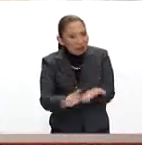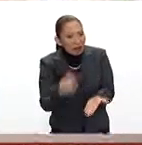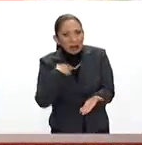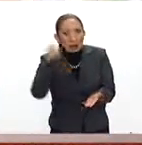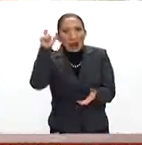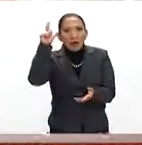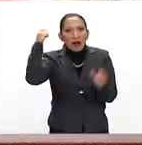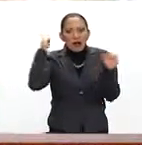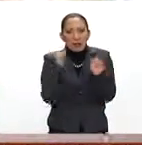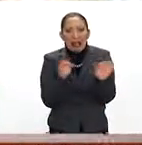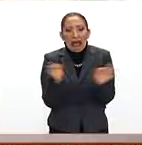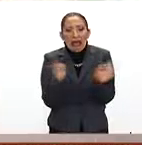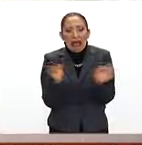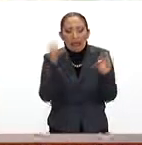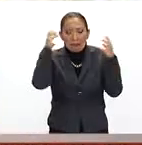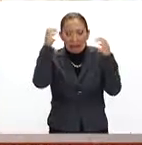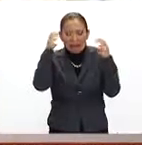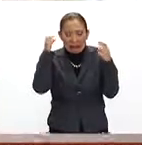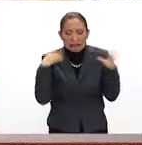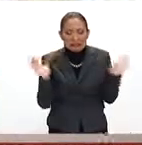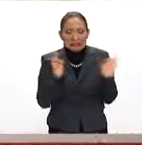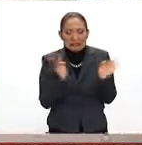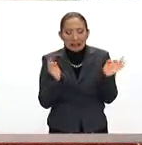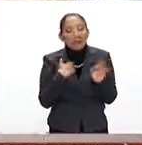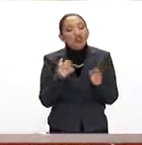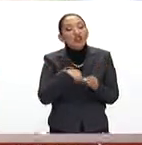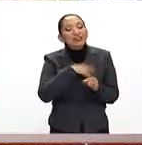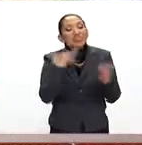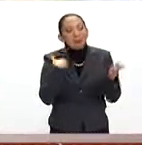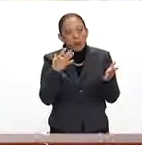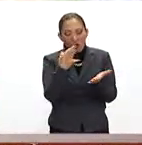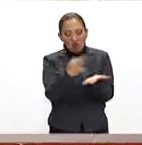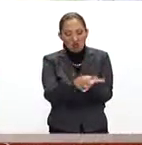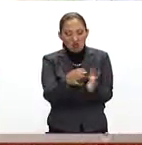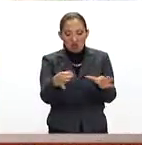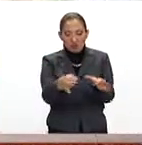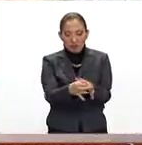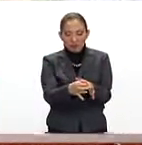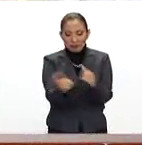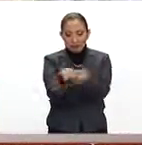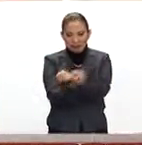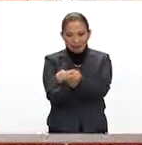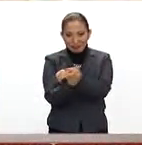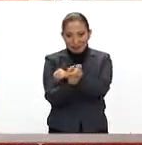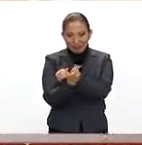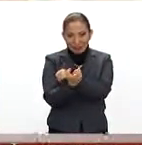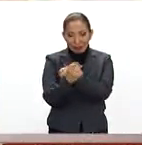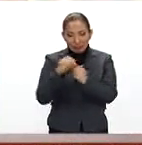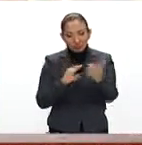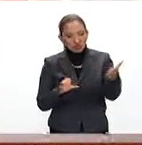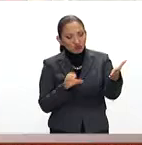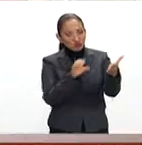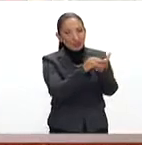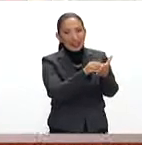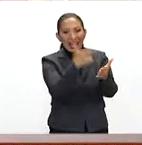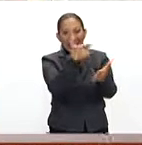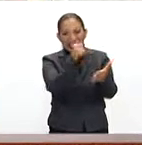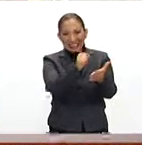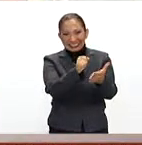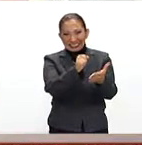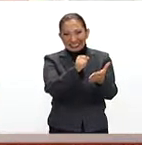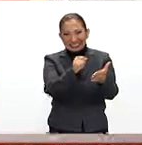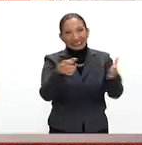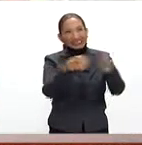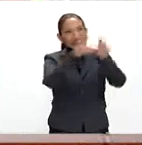que utilizan Gas LP a que tengan un producto mucho más transparente, mucho más certero, pero aún